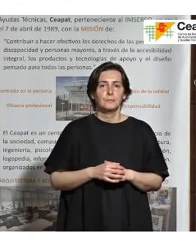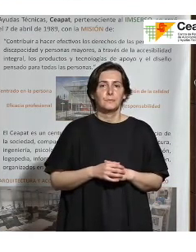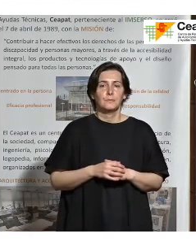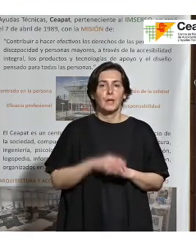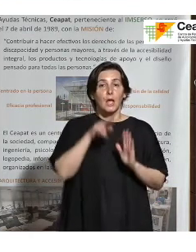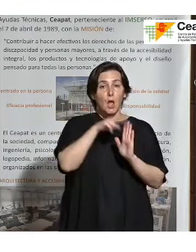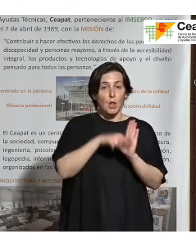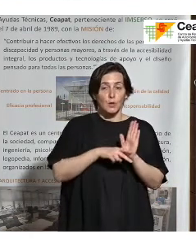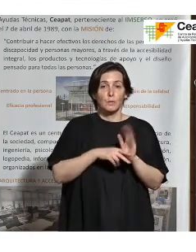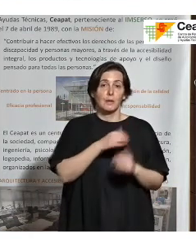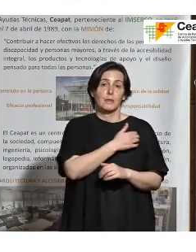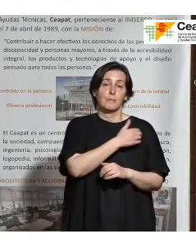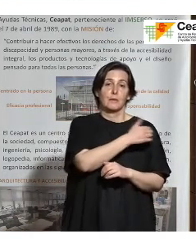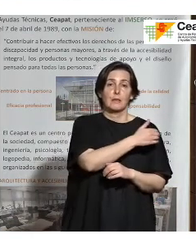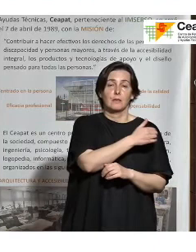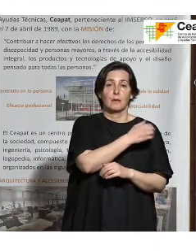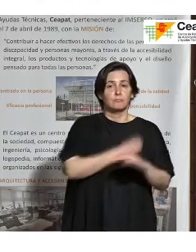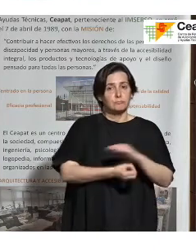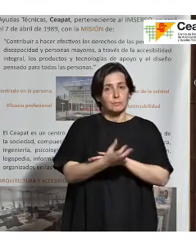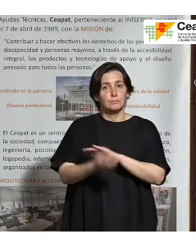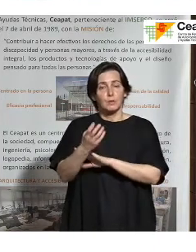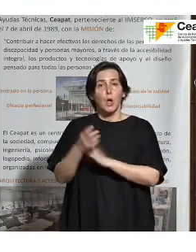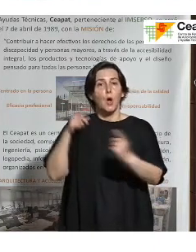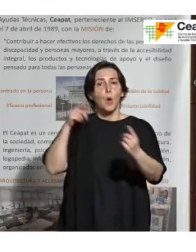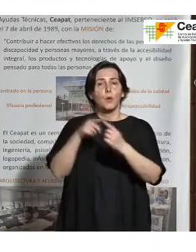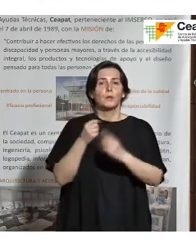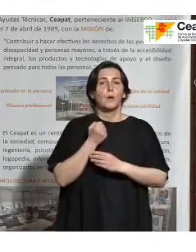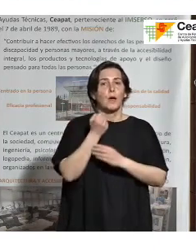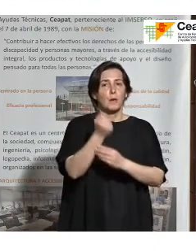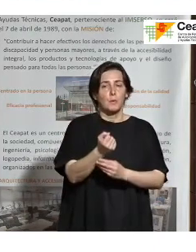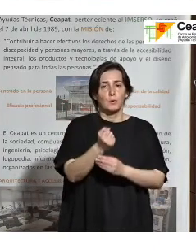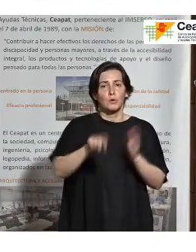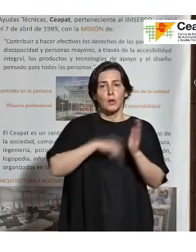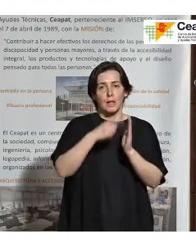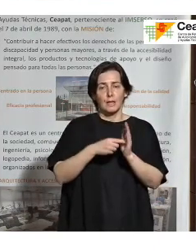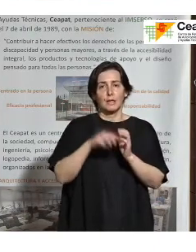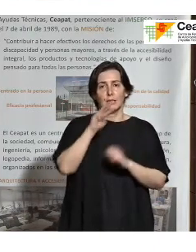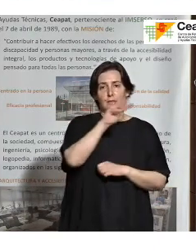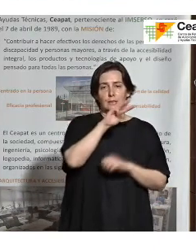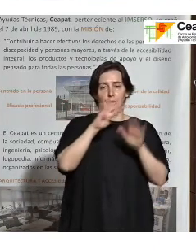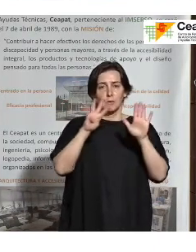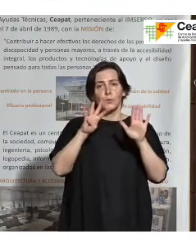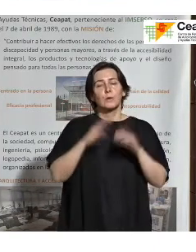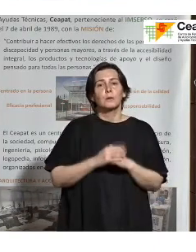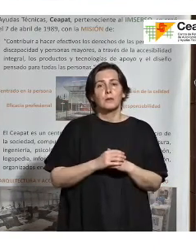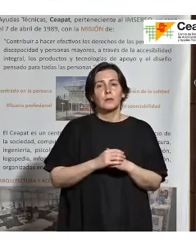normas de dependencia se hicieron para dar apoyo a la ley 39 de